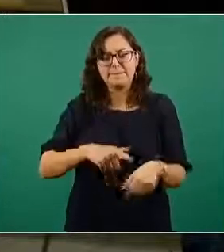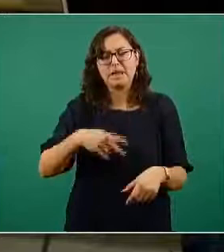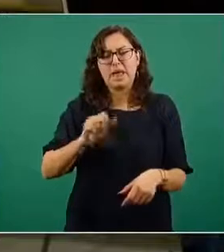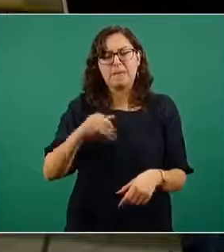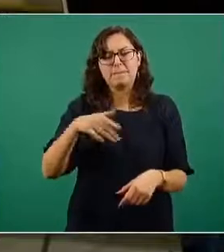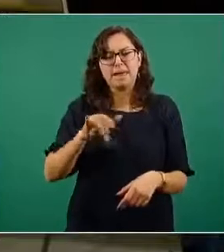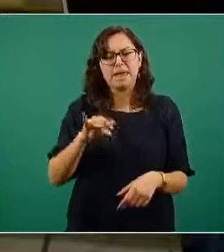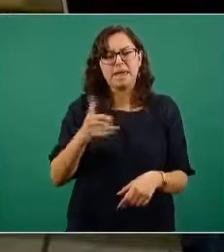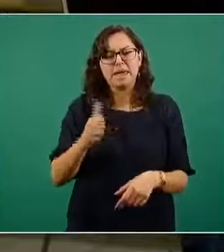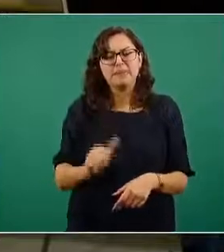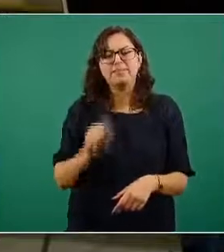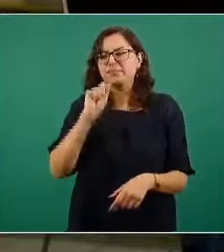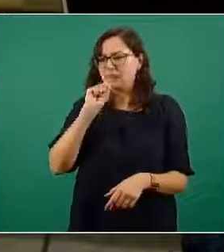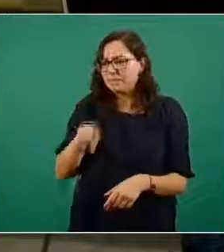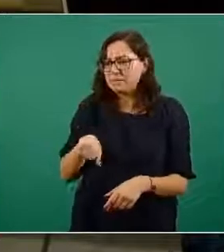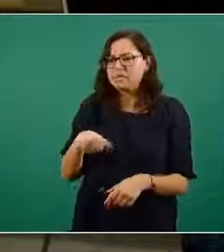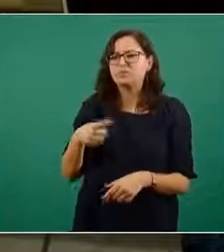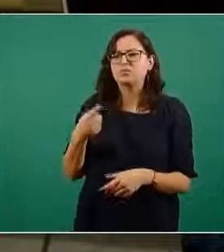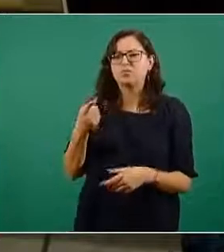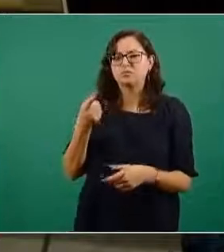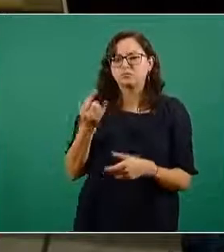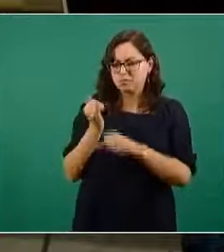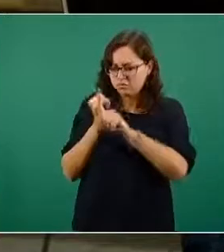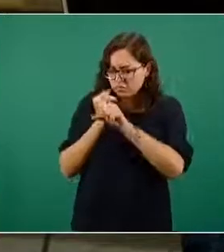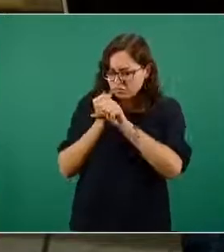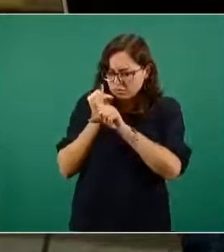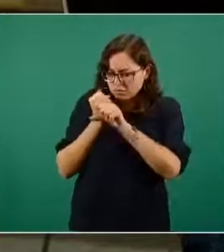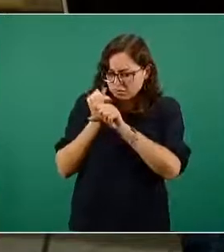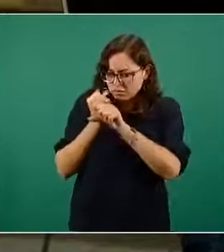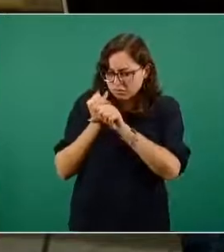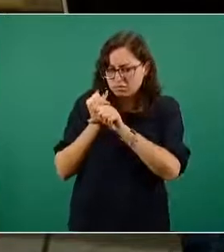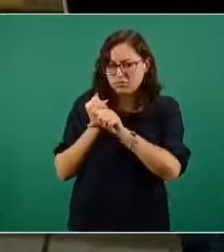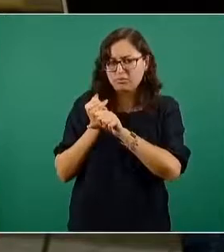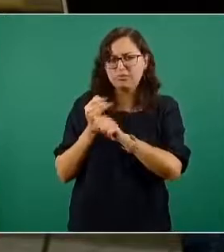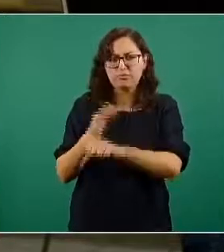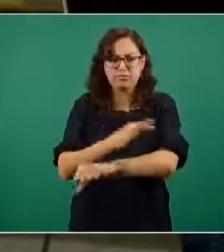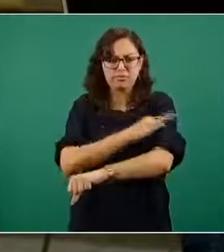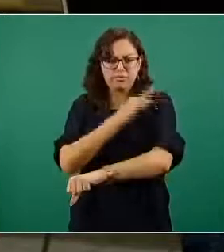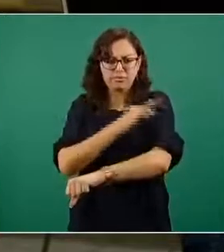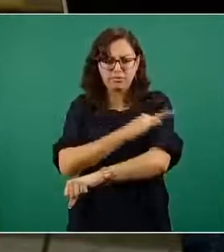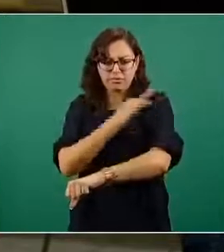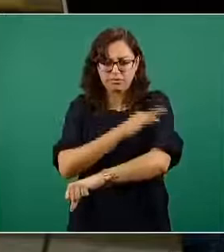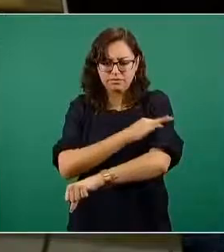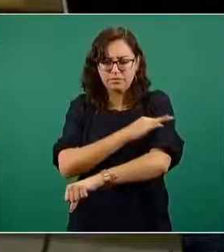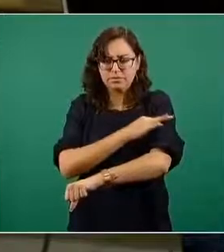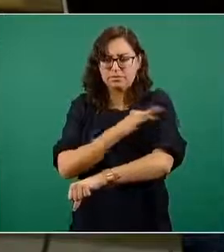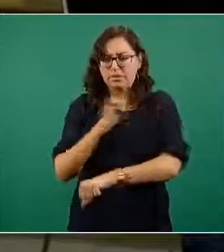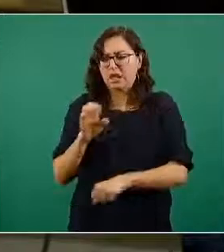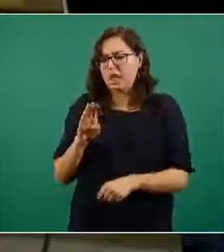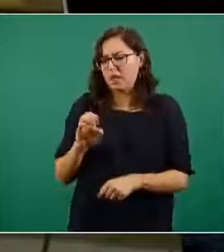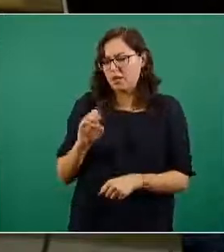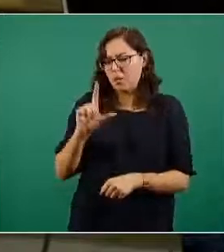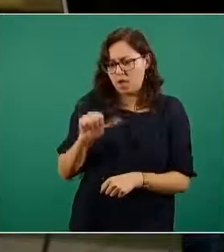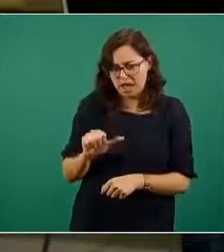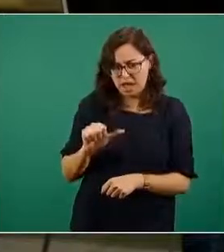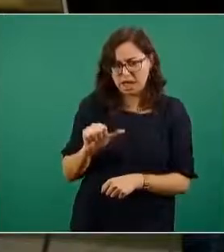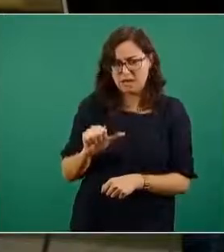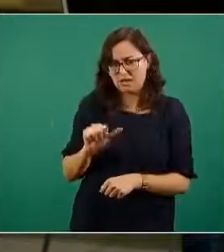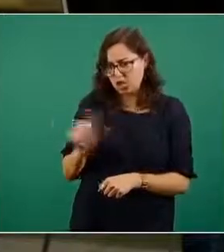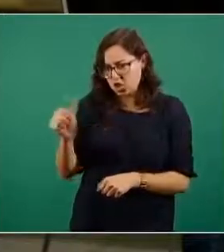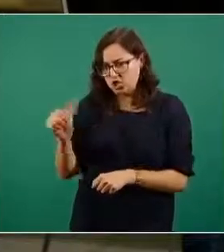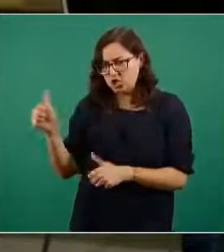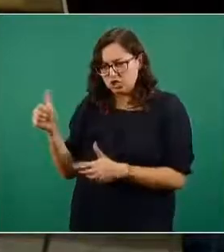desarrollaron con un buen nivel de eficacia de seguridad la vacuna del Ébola y algunas otras más